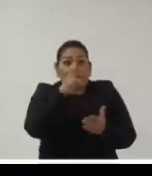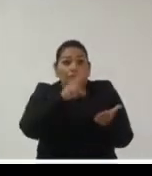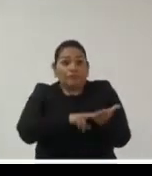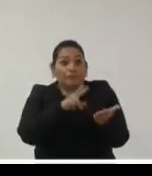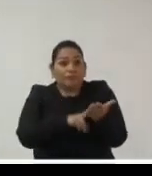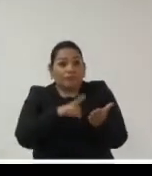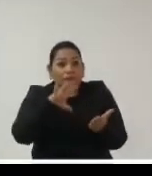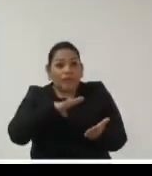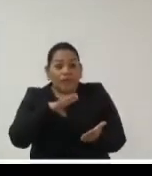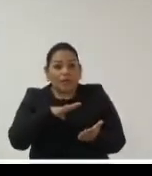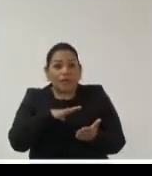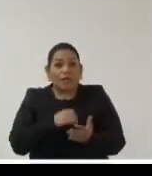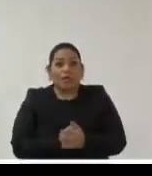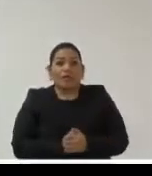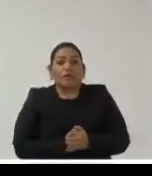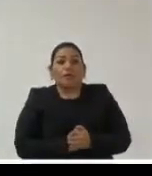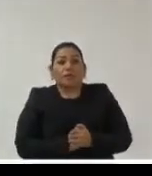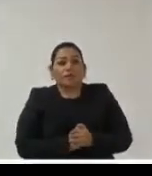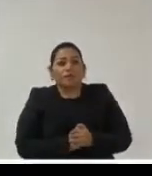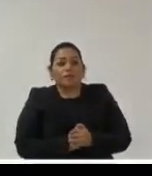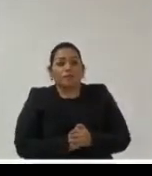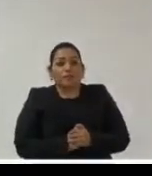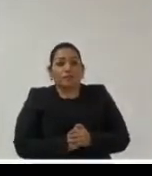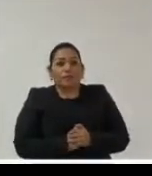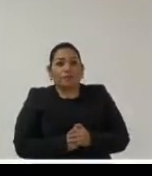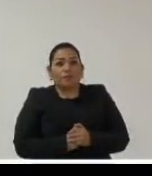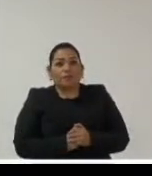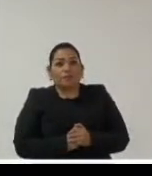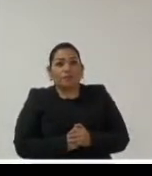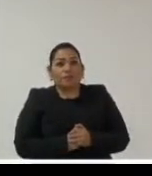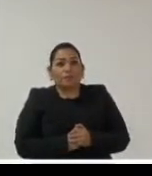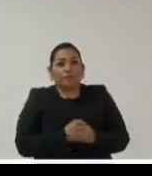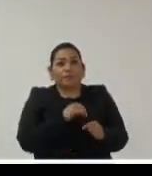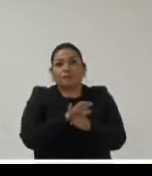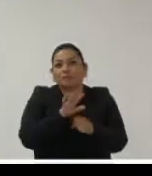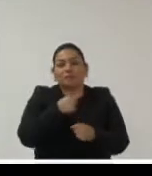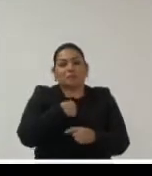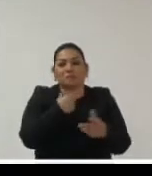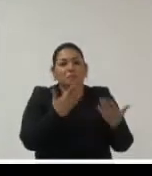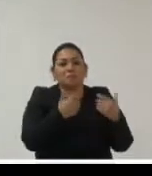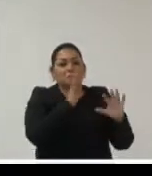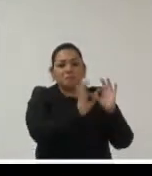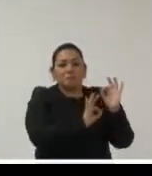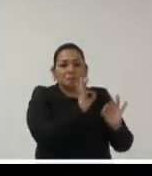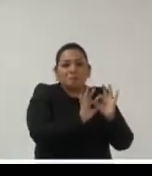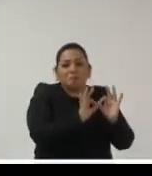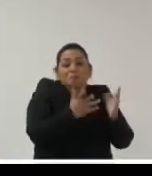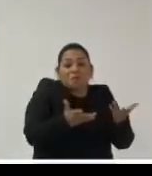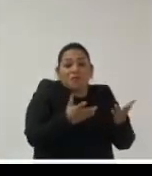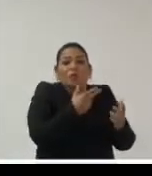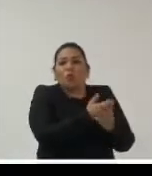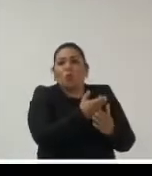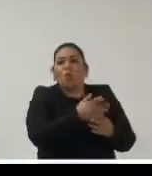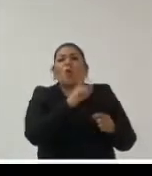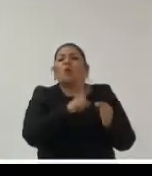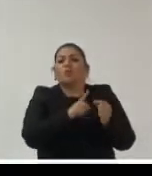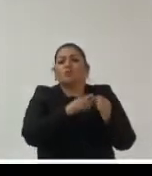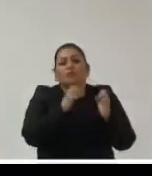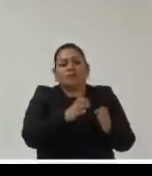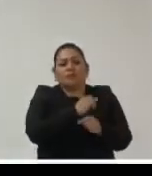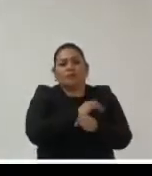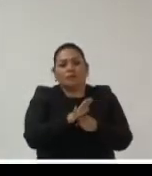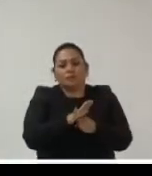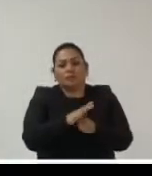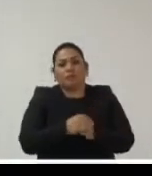industria y que nos está y sobre el cual nosotros no tenemos control pero además no estamos recibiendo ningún tipo de